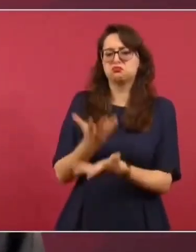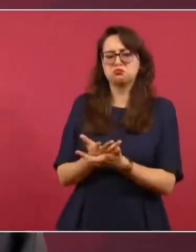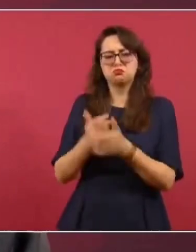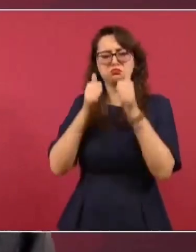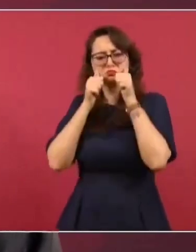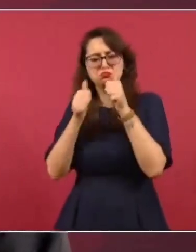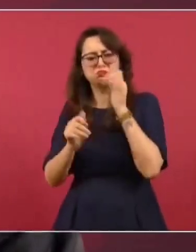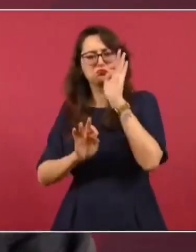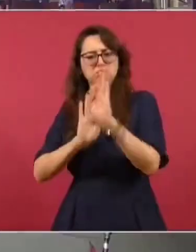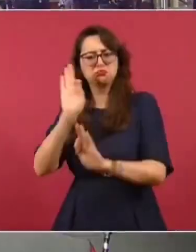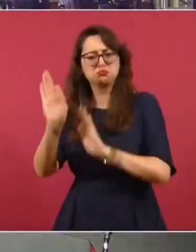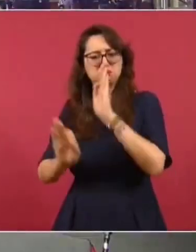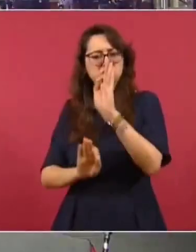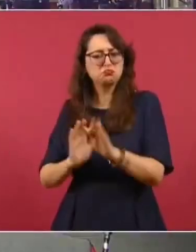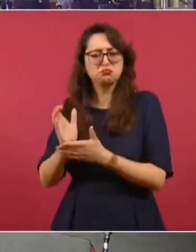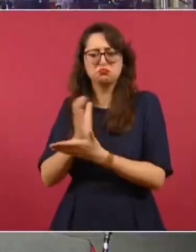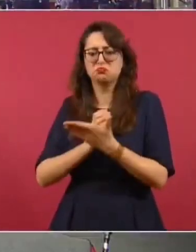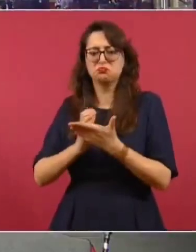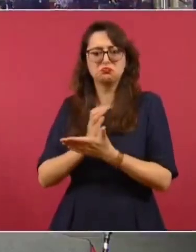guardando reposo.